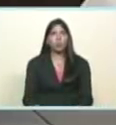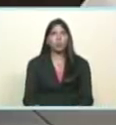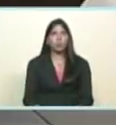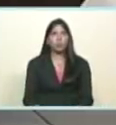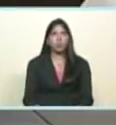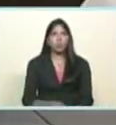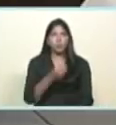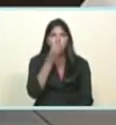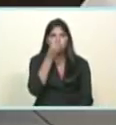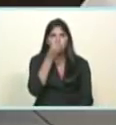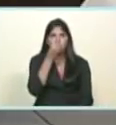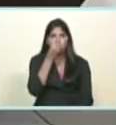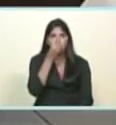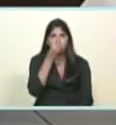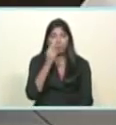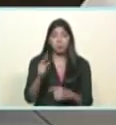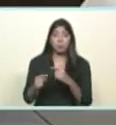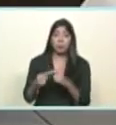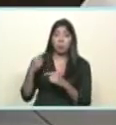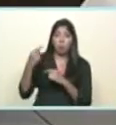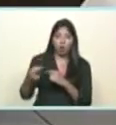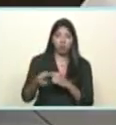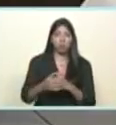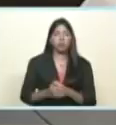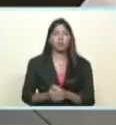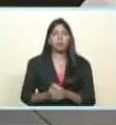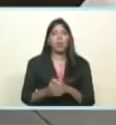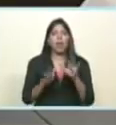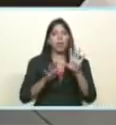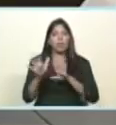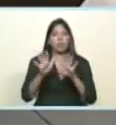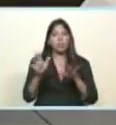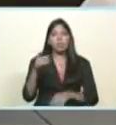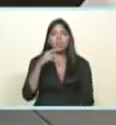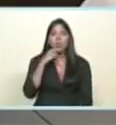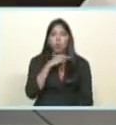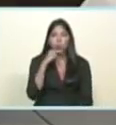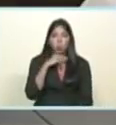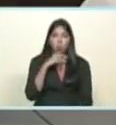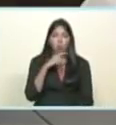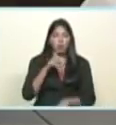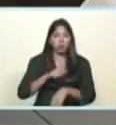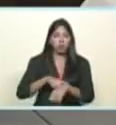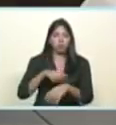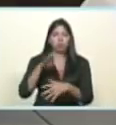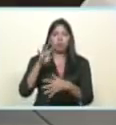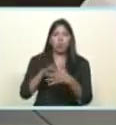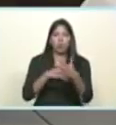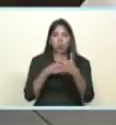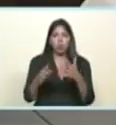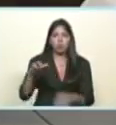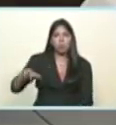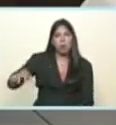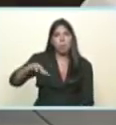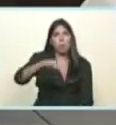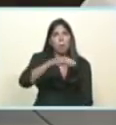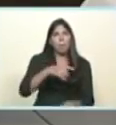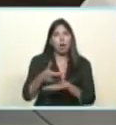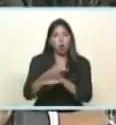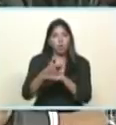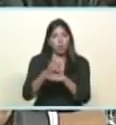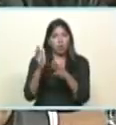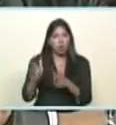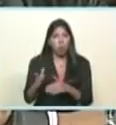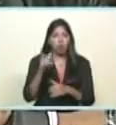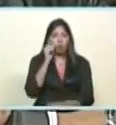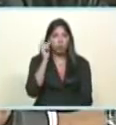luego se fijó el cronograma electoral del 15 de octubre para las elecciones, renovación de gobernadores y gobernadoras del